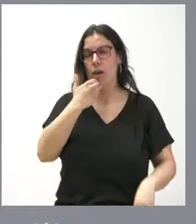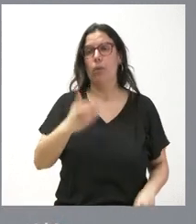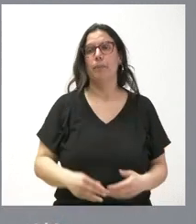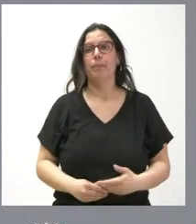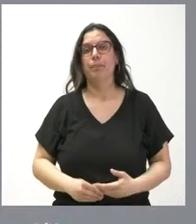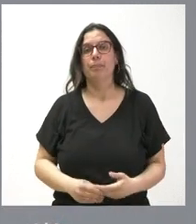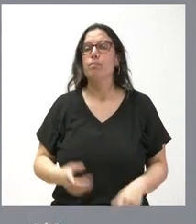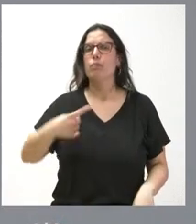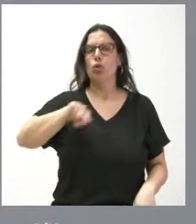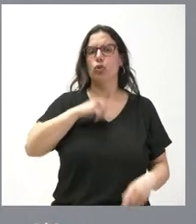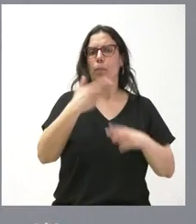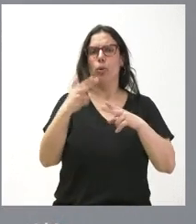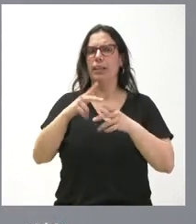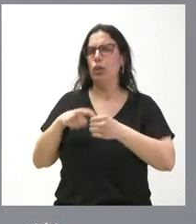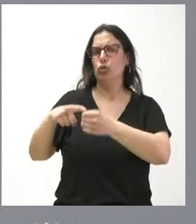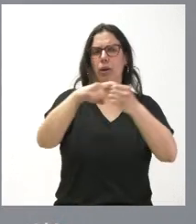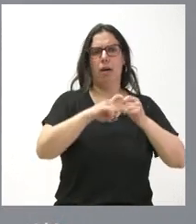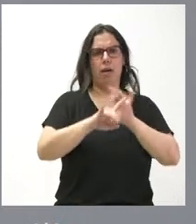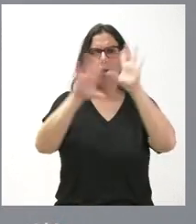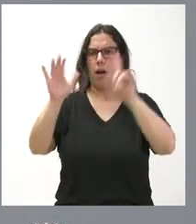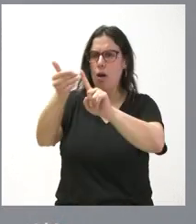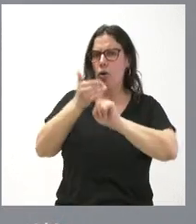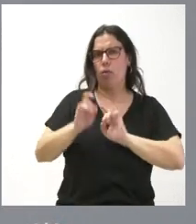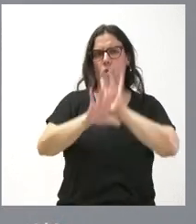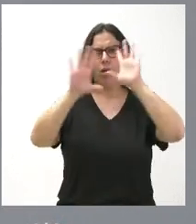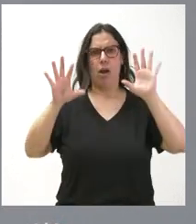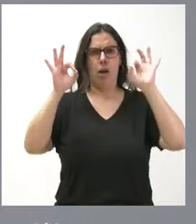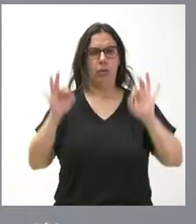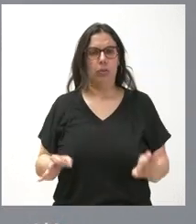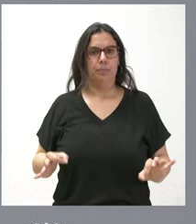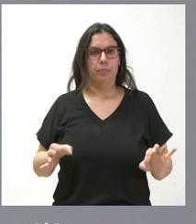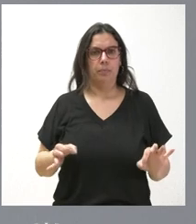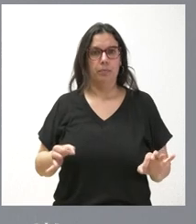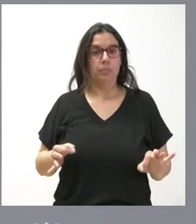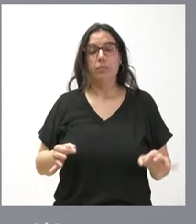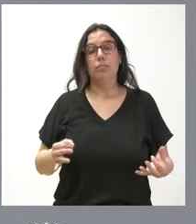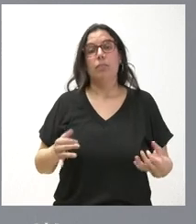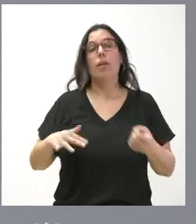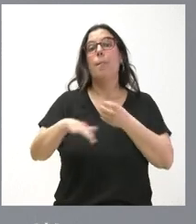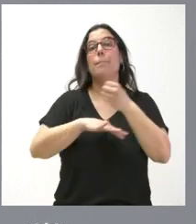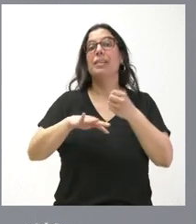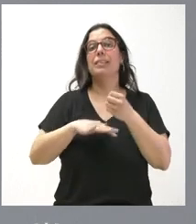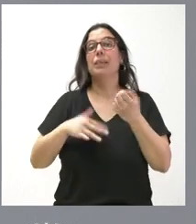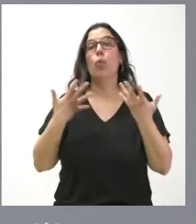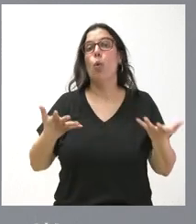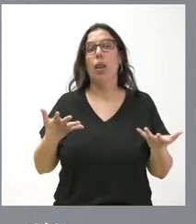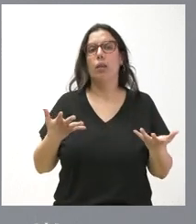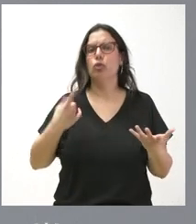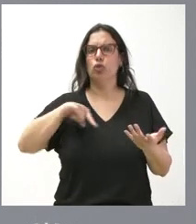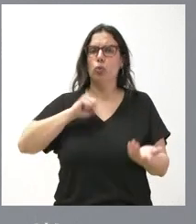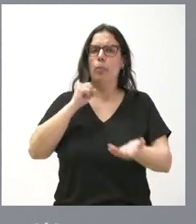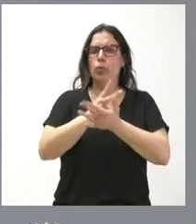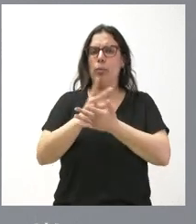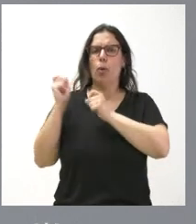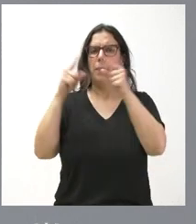clara, firme política de solidaridad y de acogida que se basa básicamente en el hecho de que apostamos por una migración